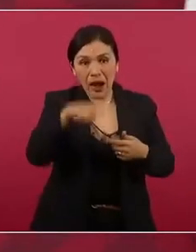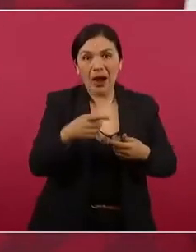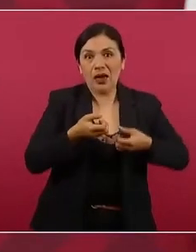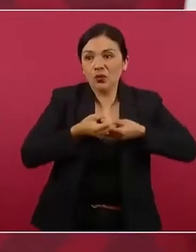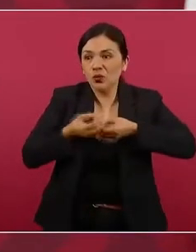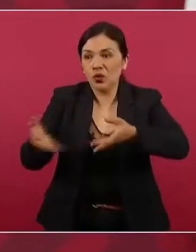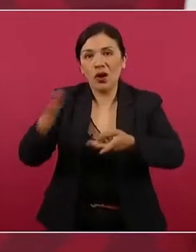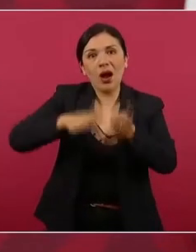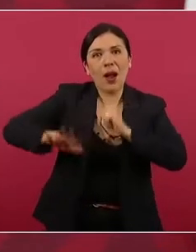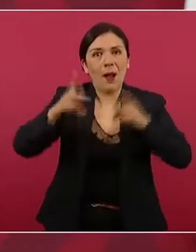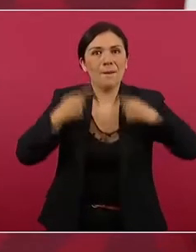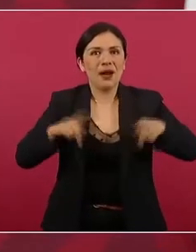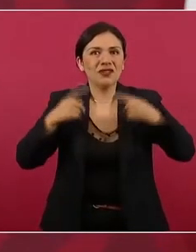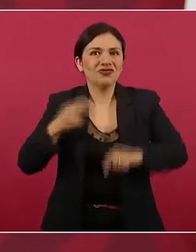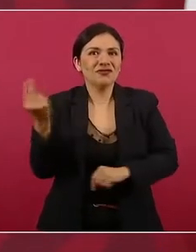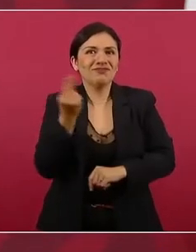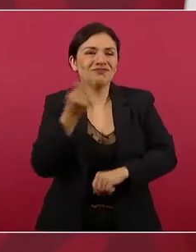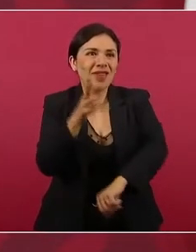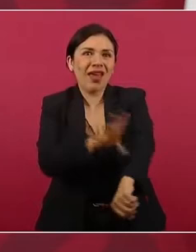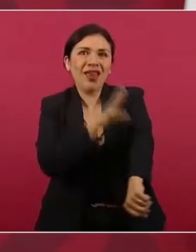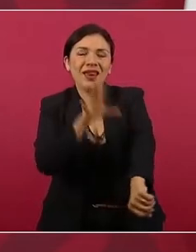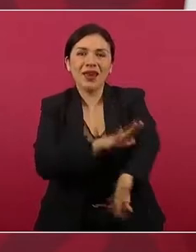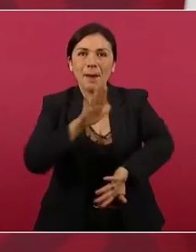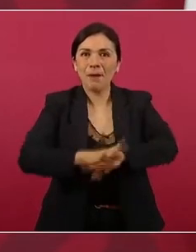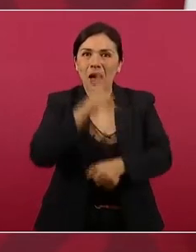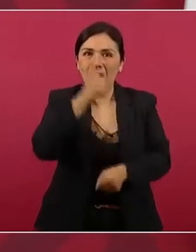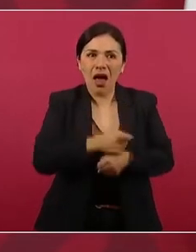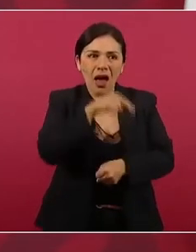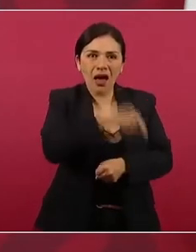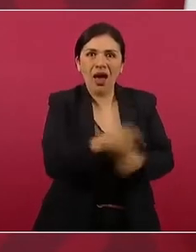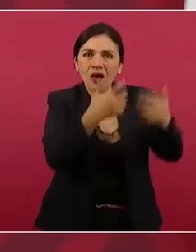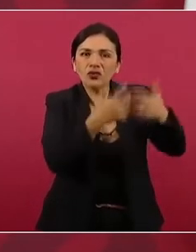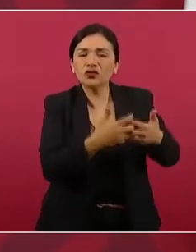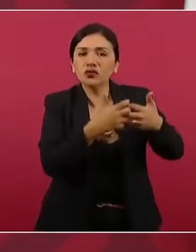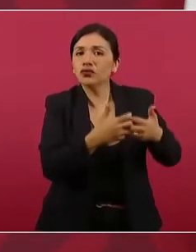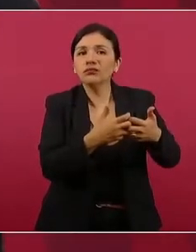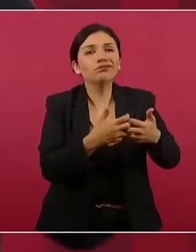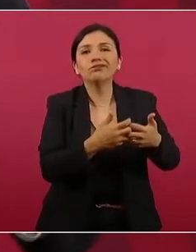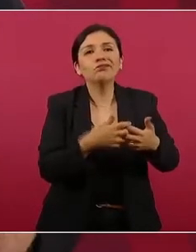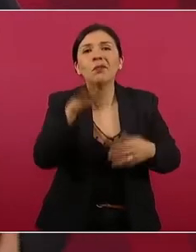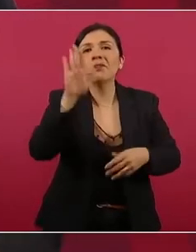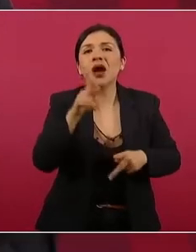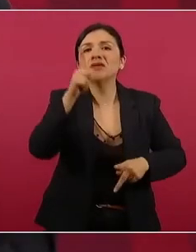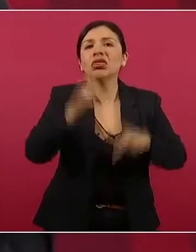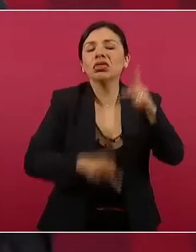energético, porque se dejó de invertir. Entonces,